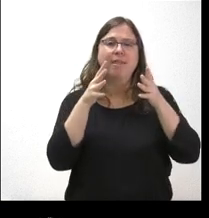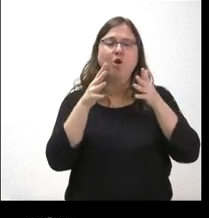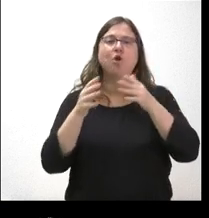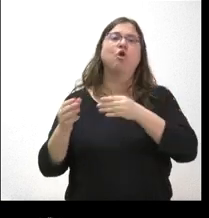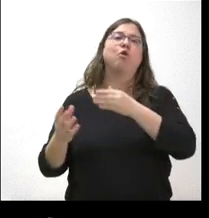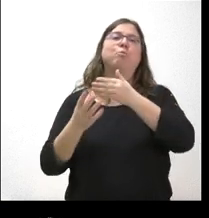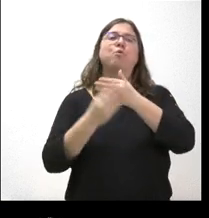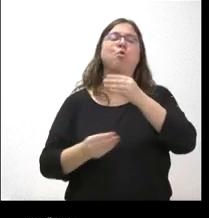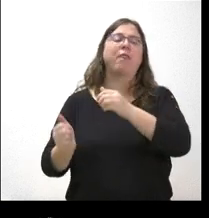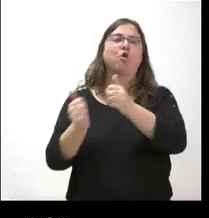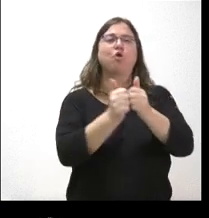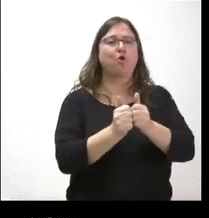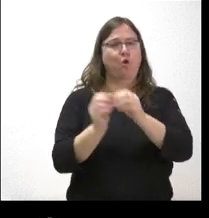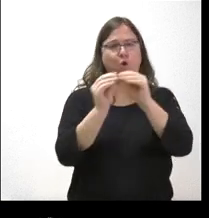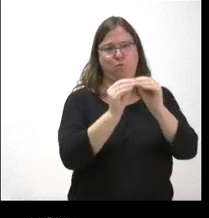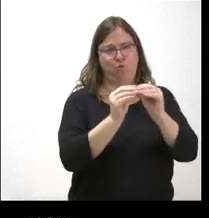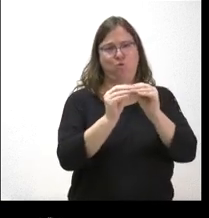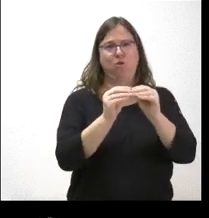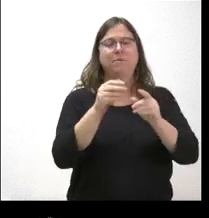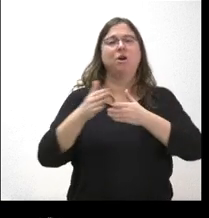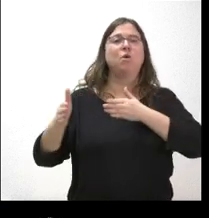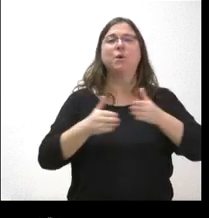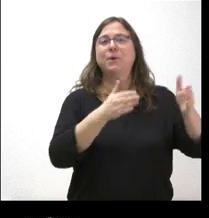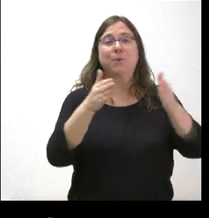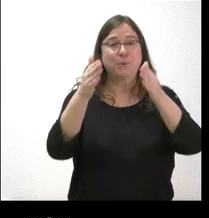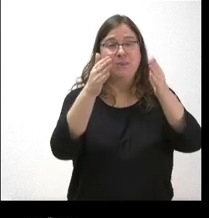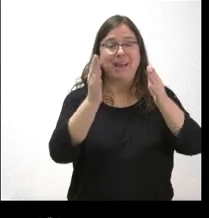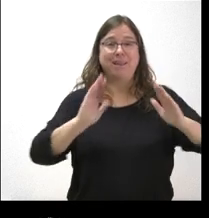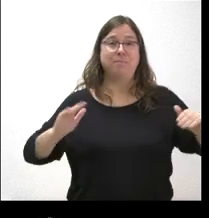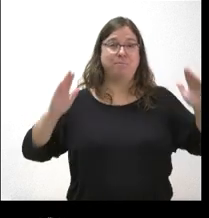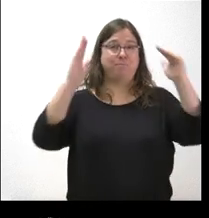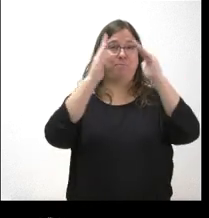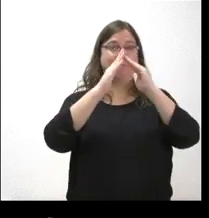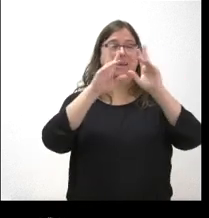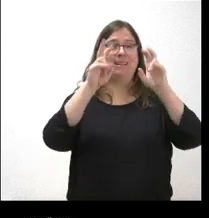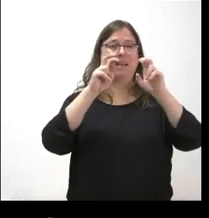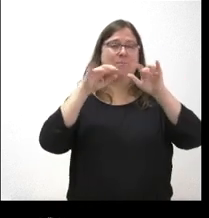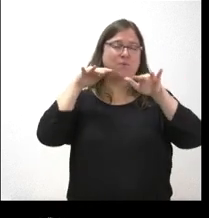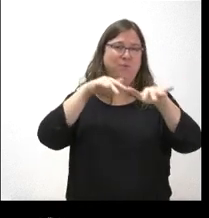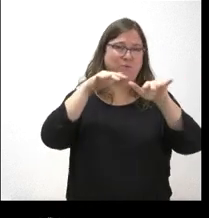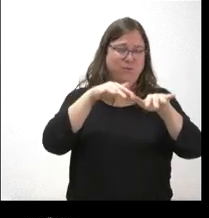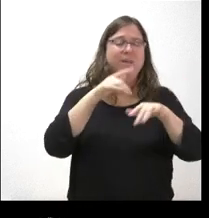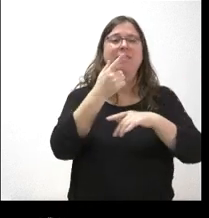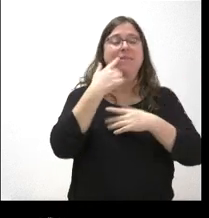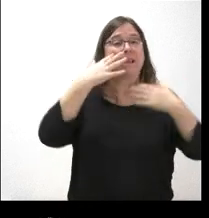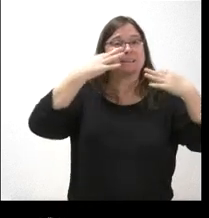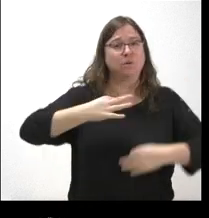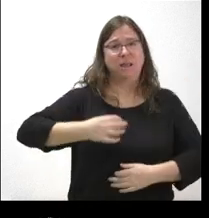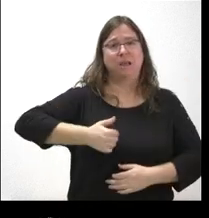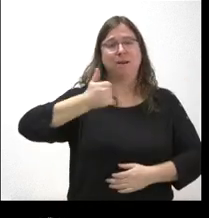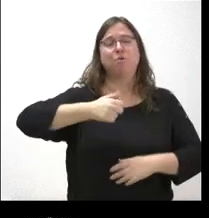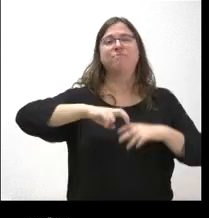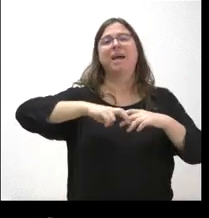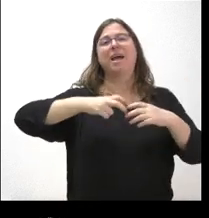respecto a la ruta del CARES en el parque nacional de Picos de Europa por motivos de incremento de la seguridad reducción de los accidentes